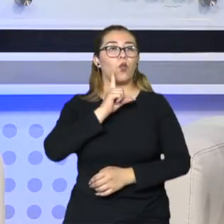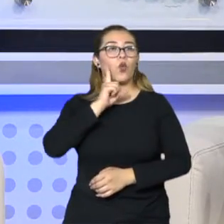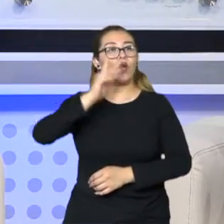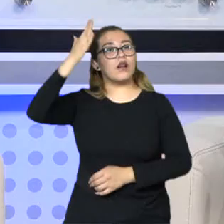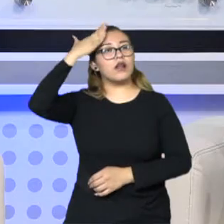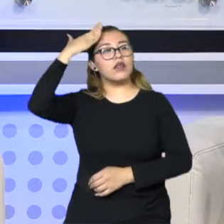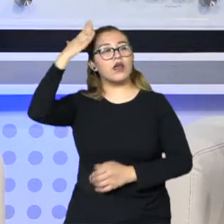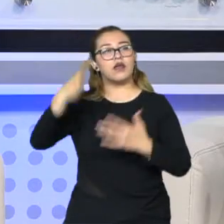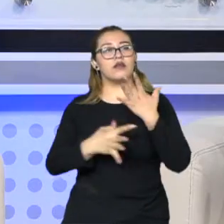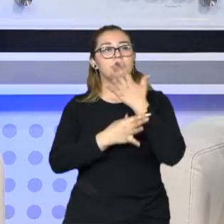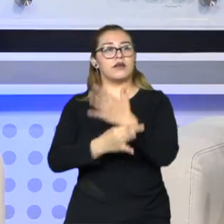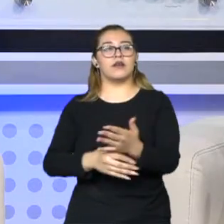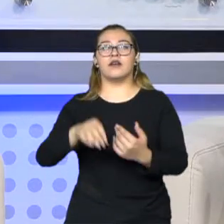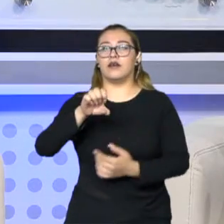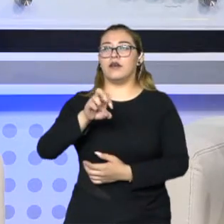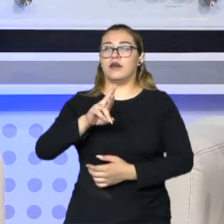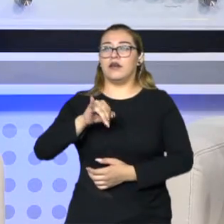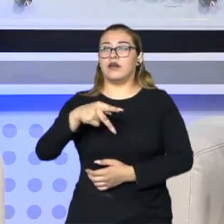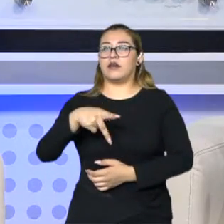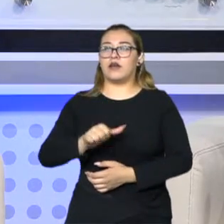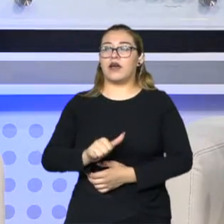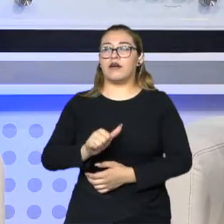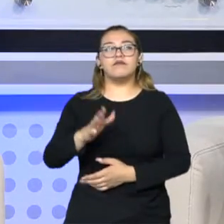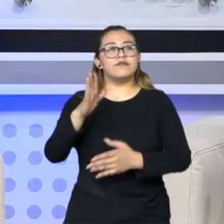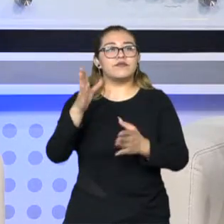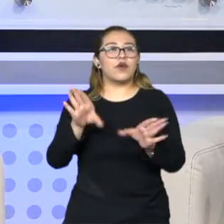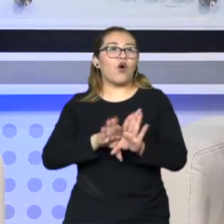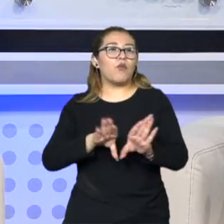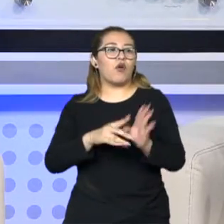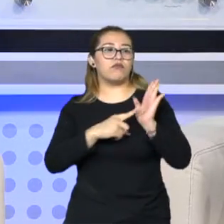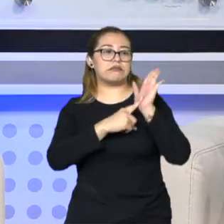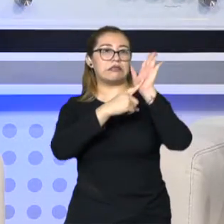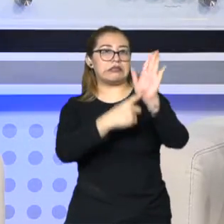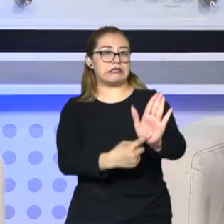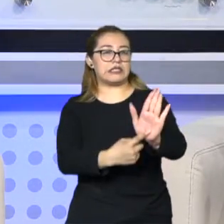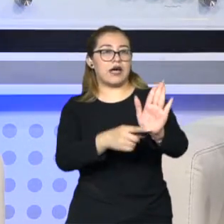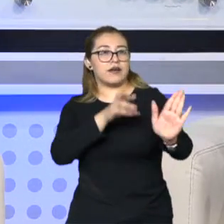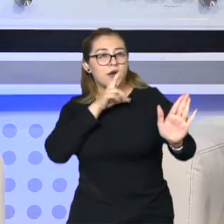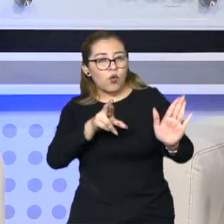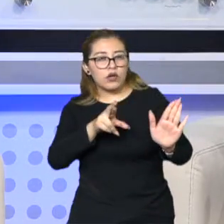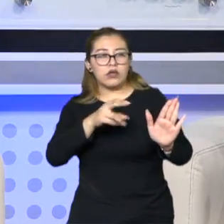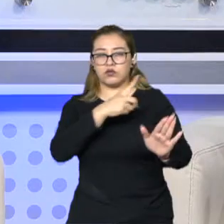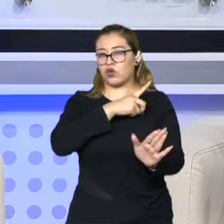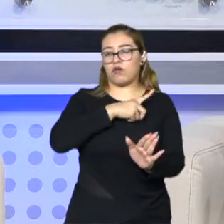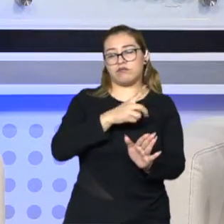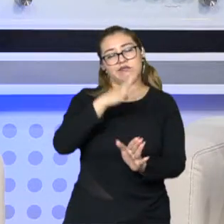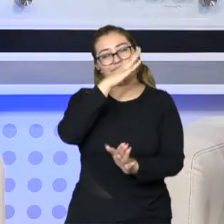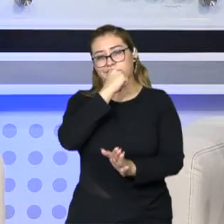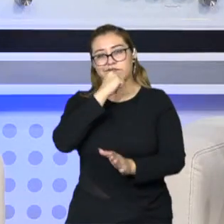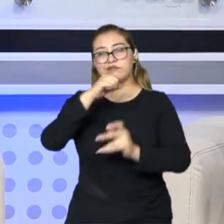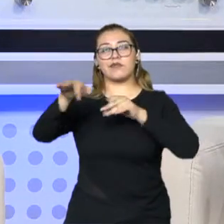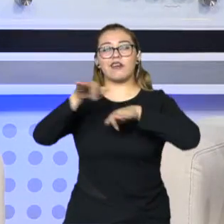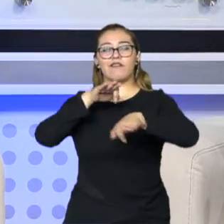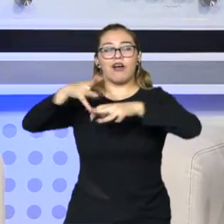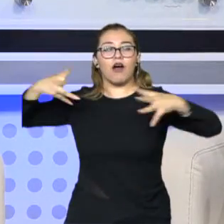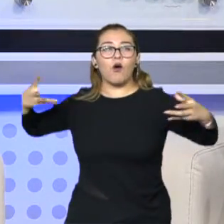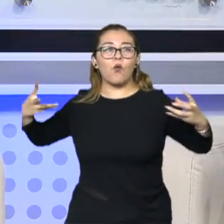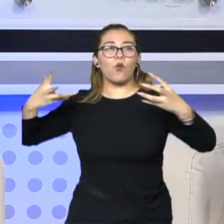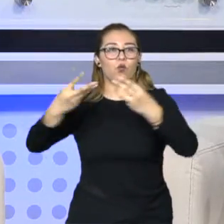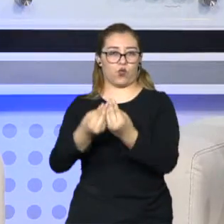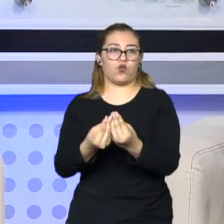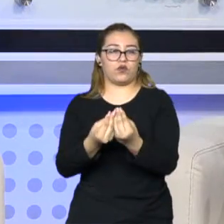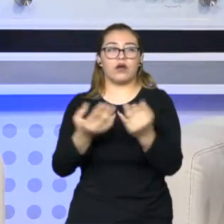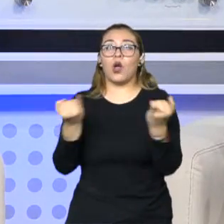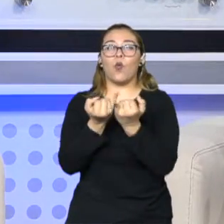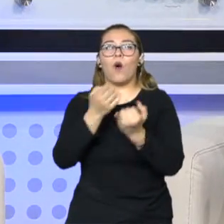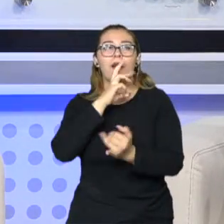podemos otorgar resultados solos, tenemos que trabajar en conjunto, habla también de áreas de oportunidad,